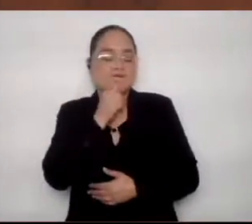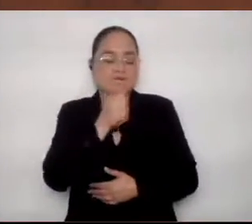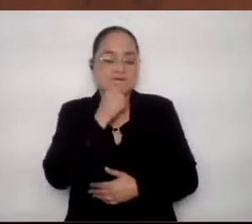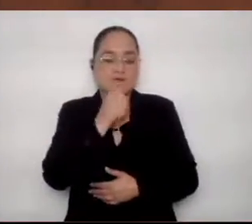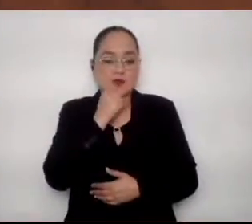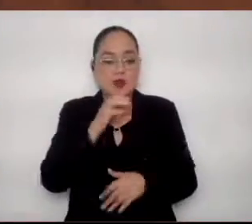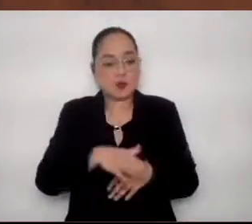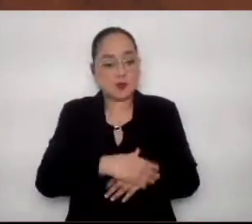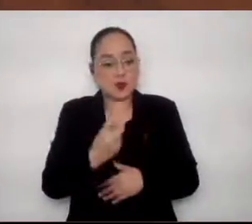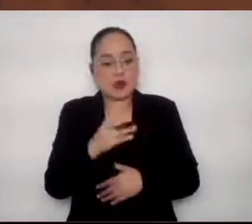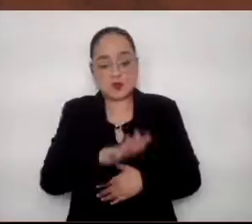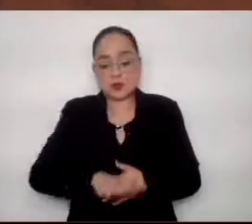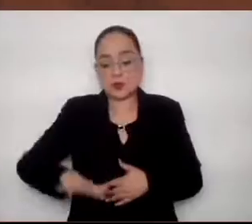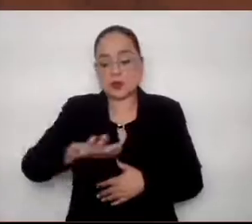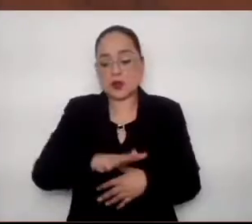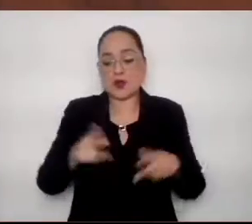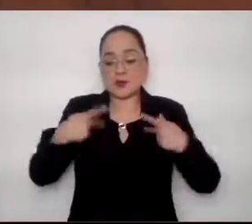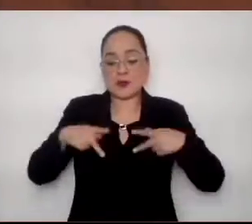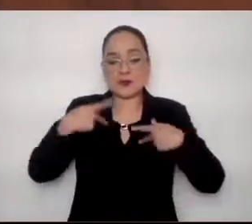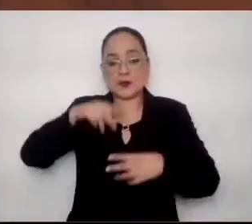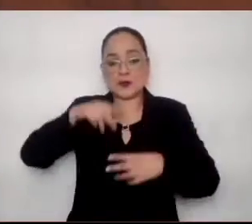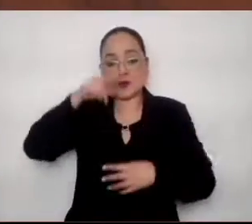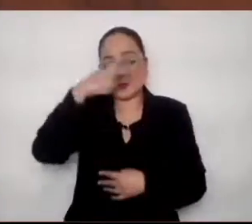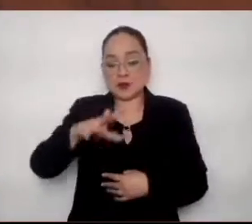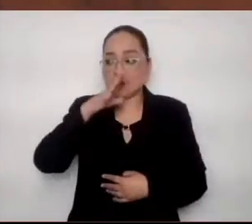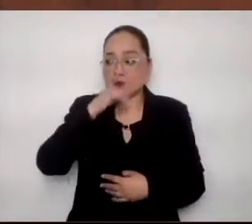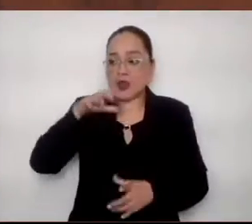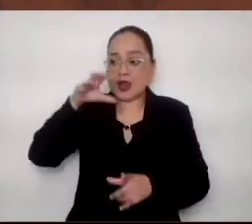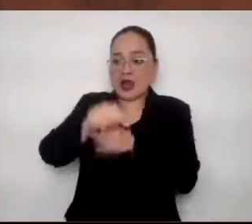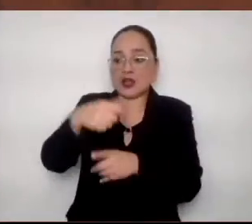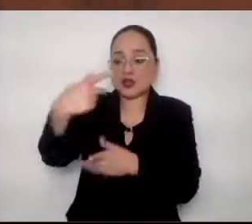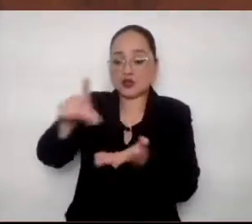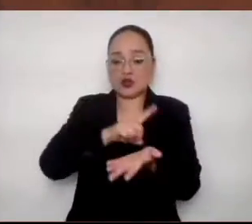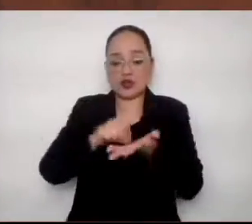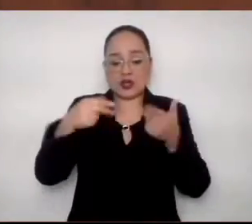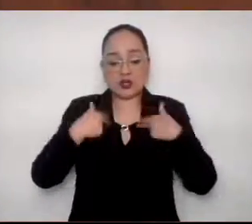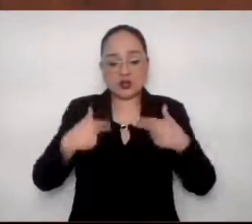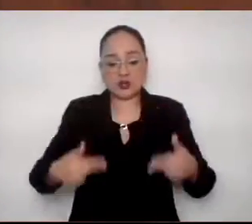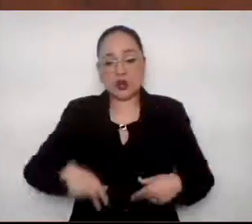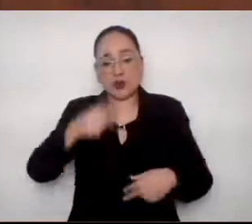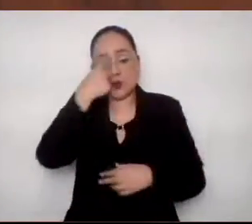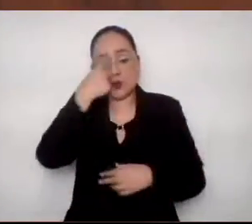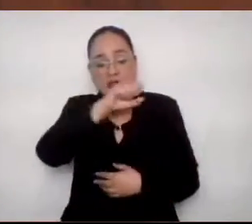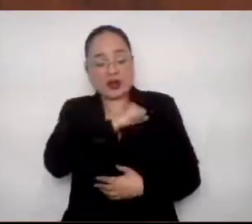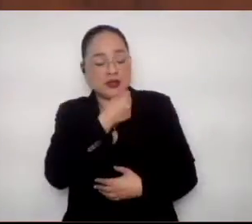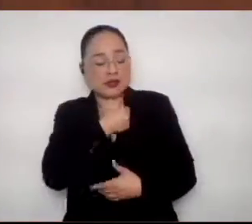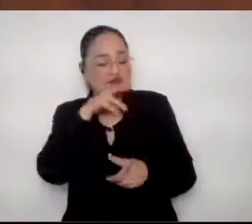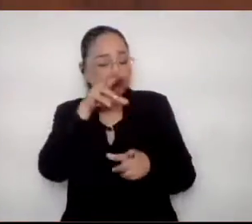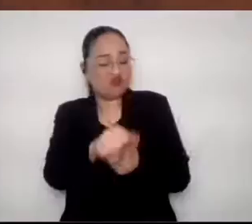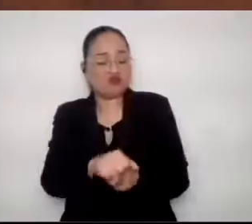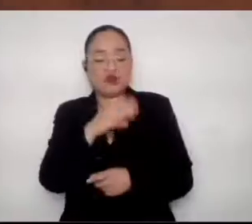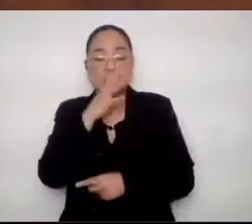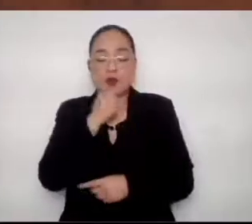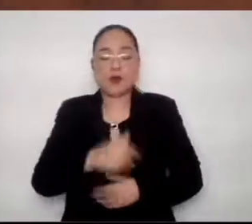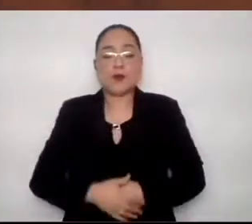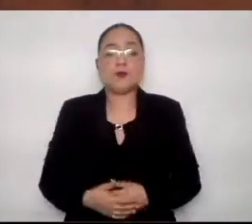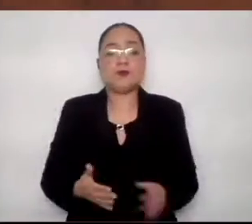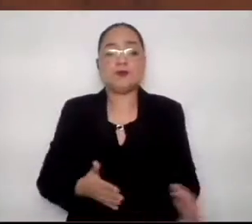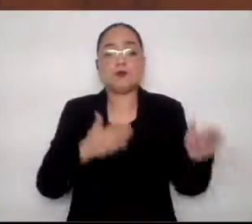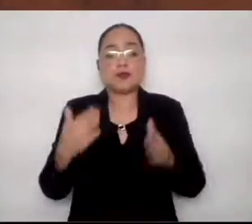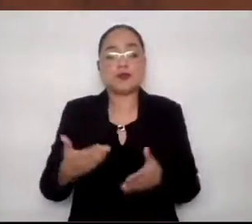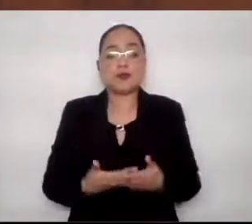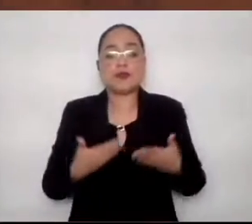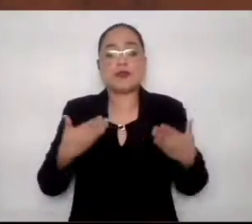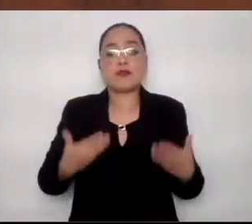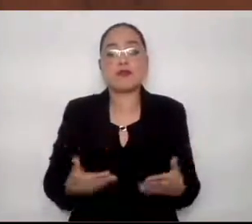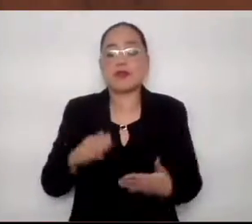que el pueblo no puede ejercer a cabalidad el derecho humano de acceso a la salud. En este sentido, las cifras que nos ofrece el